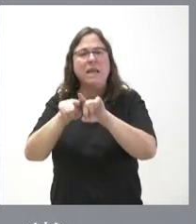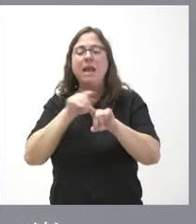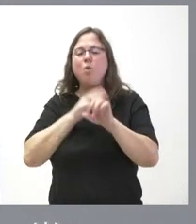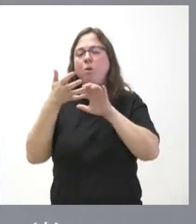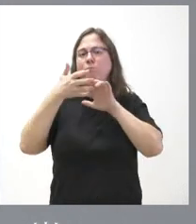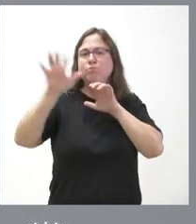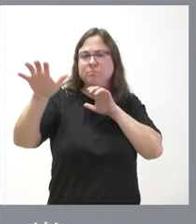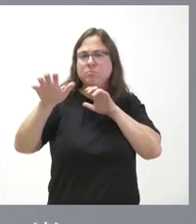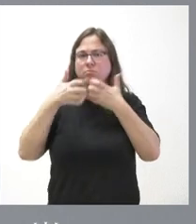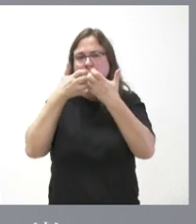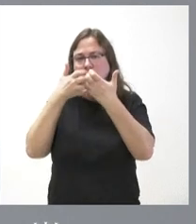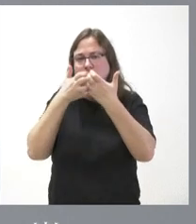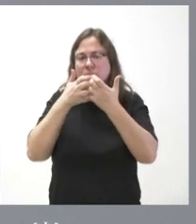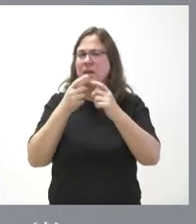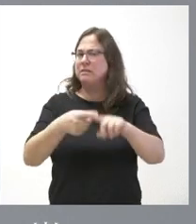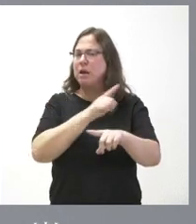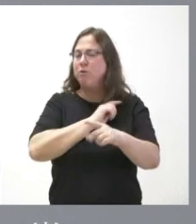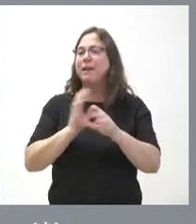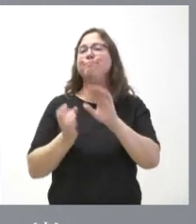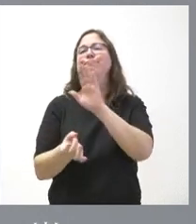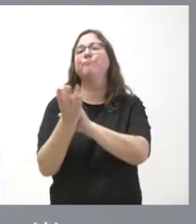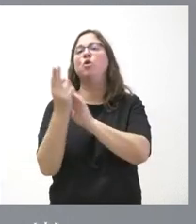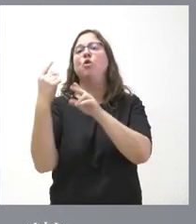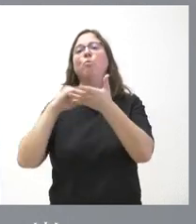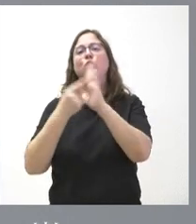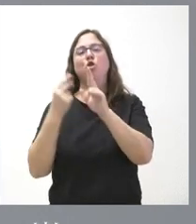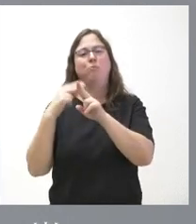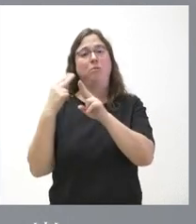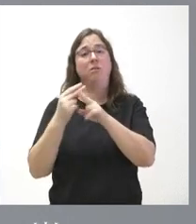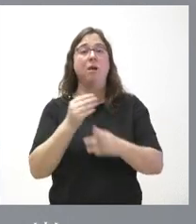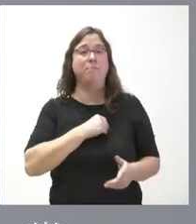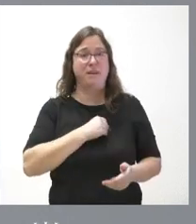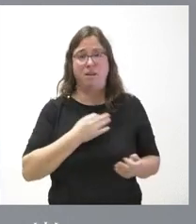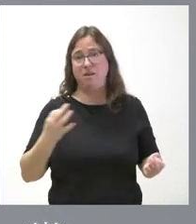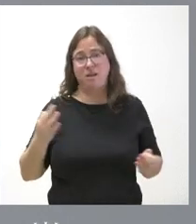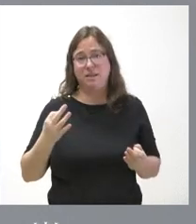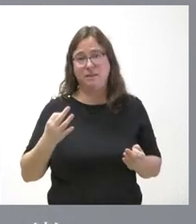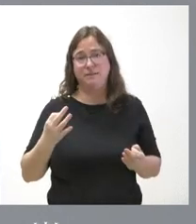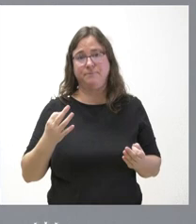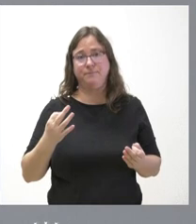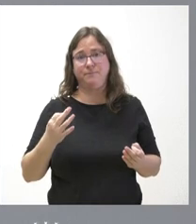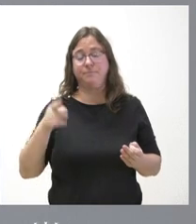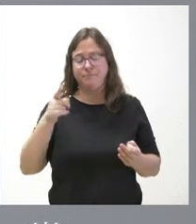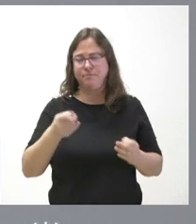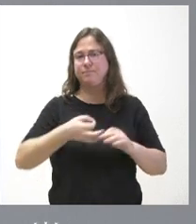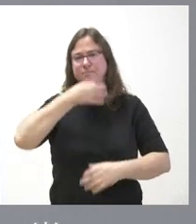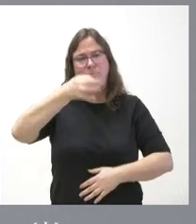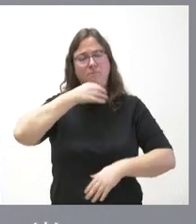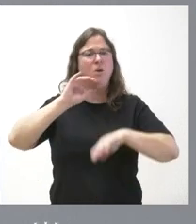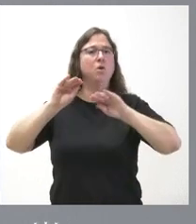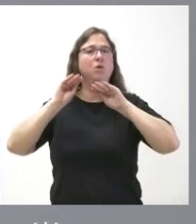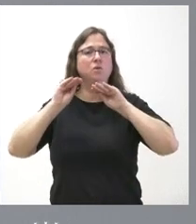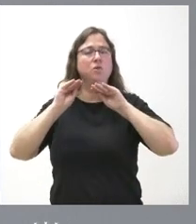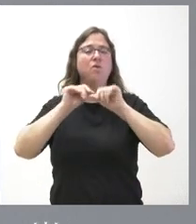separatismo han querido construir un proyecto político. La pena es que este argumentario y esta